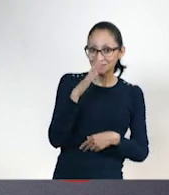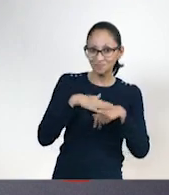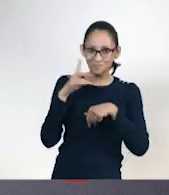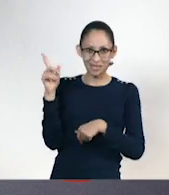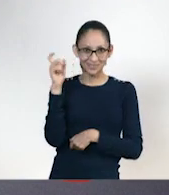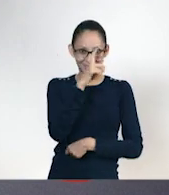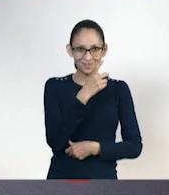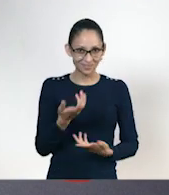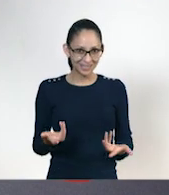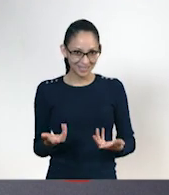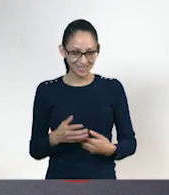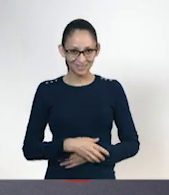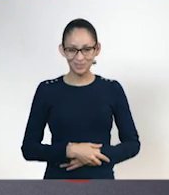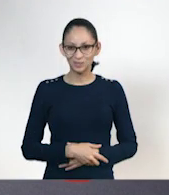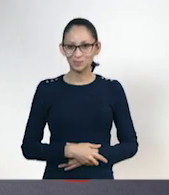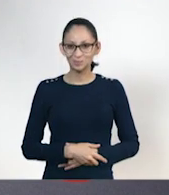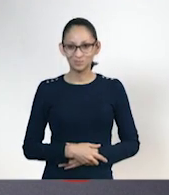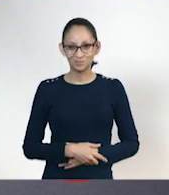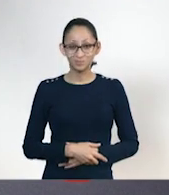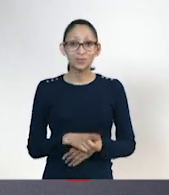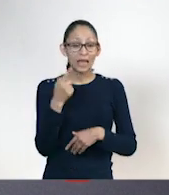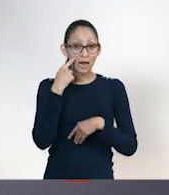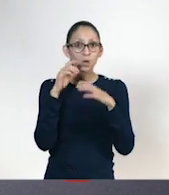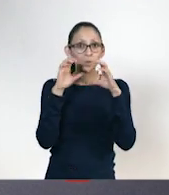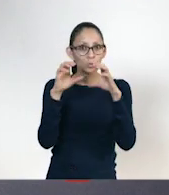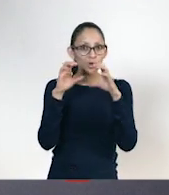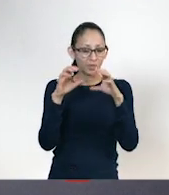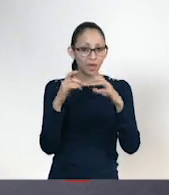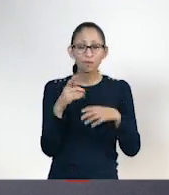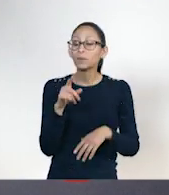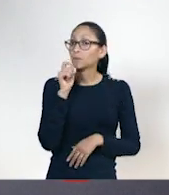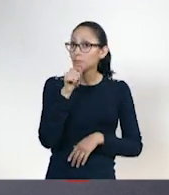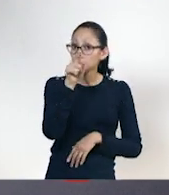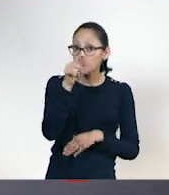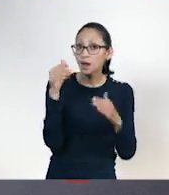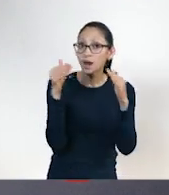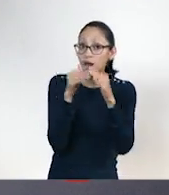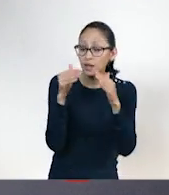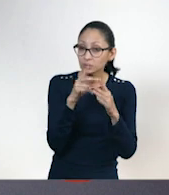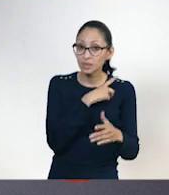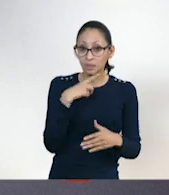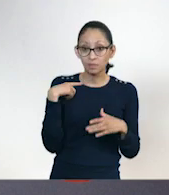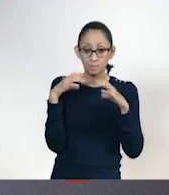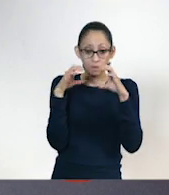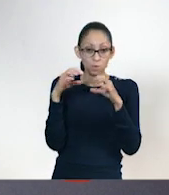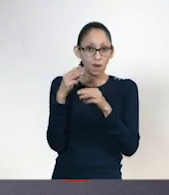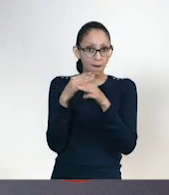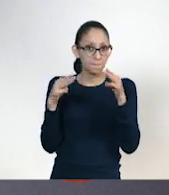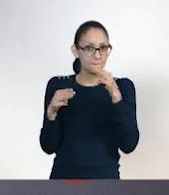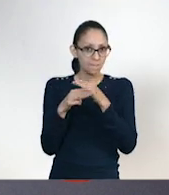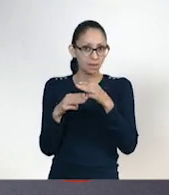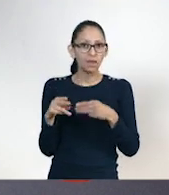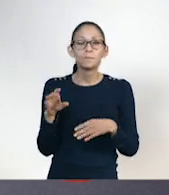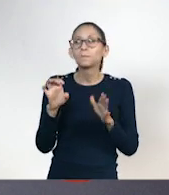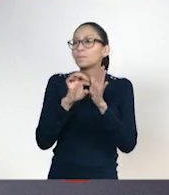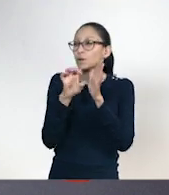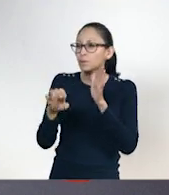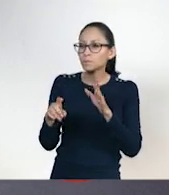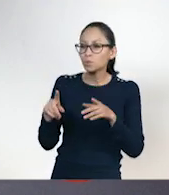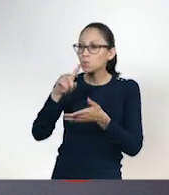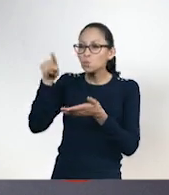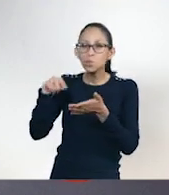Ya ve. Cuidado, Alberto. Ustedes en casa tengan mucho cuidado con los materiales. Traten de trabajar en donde no haya ningún